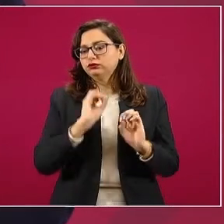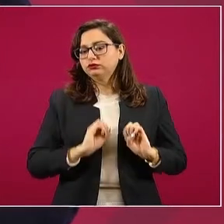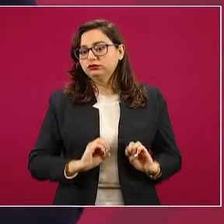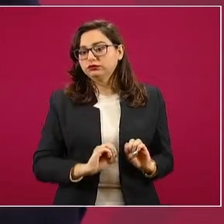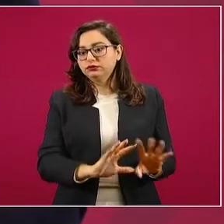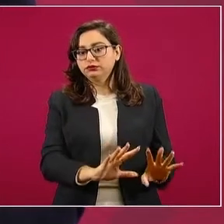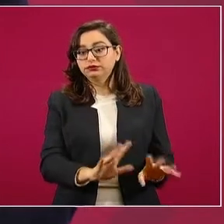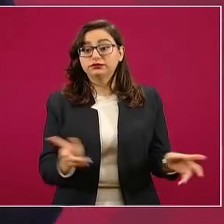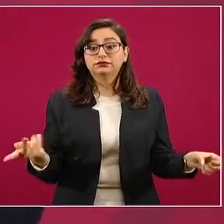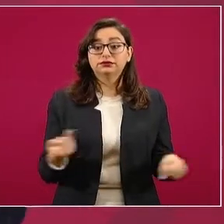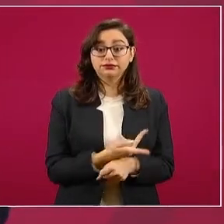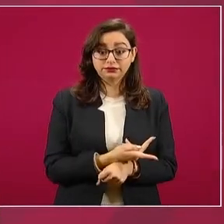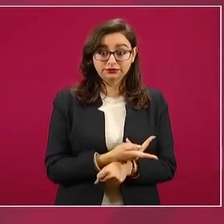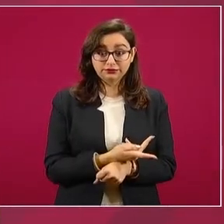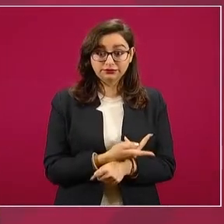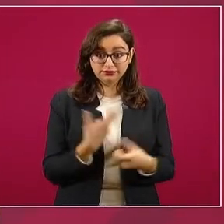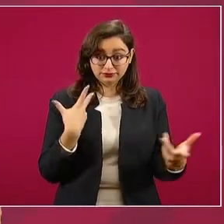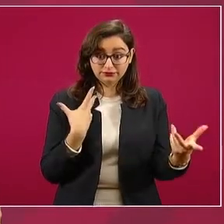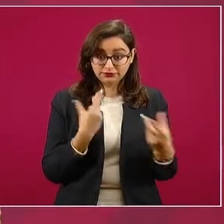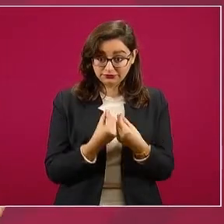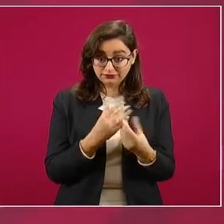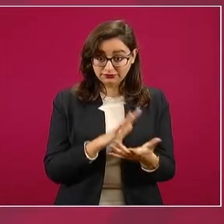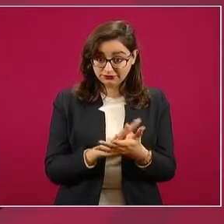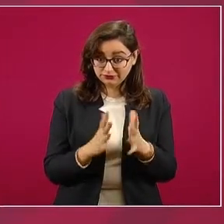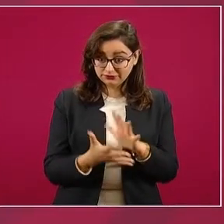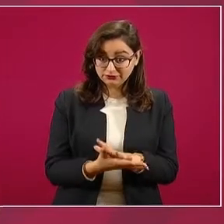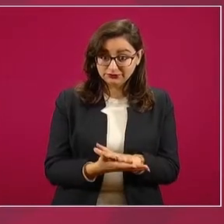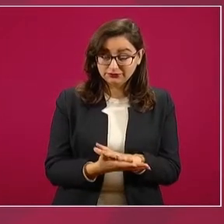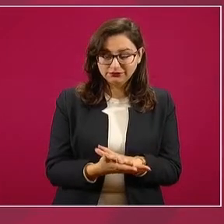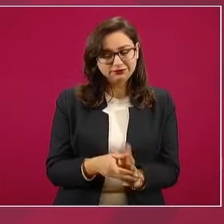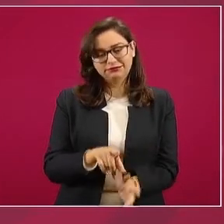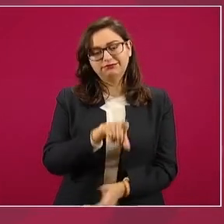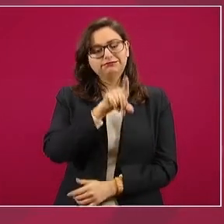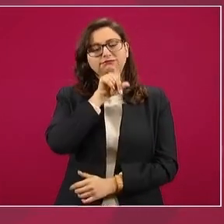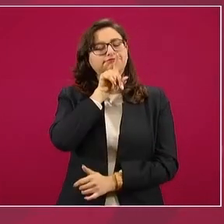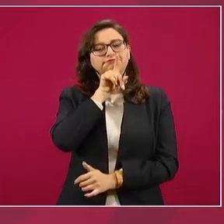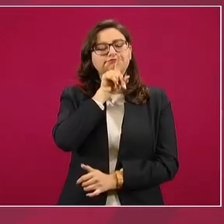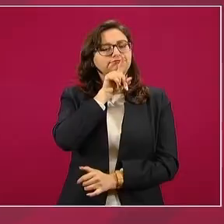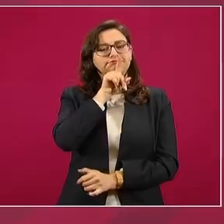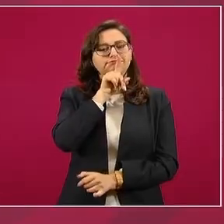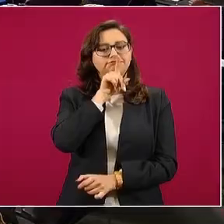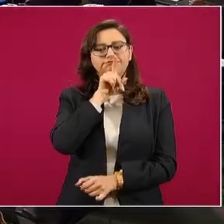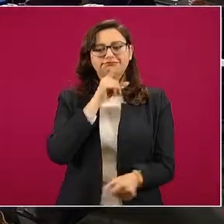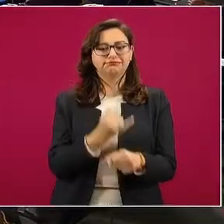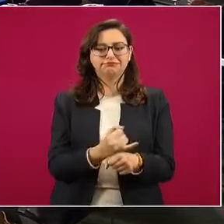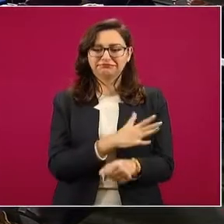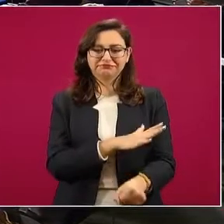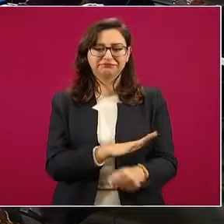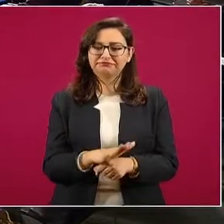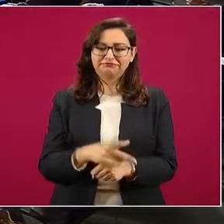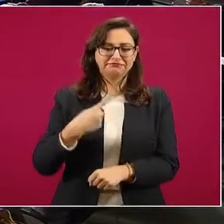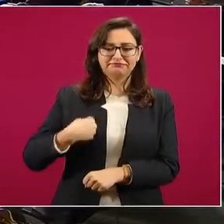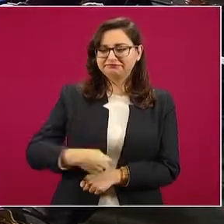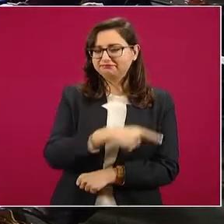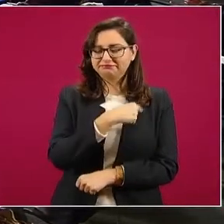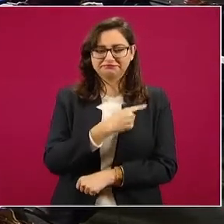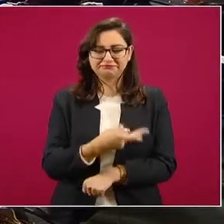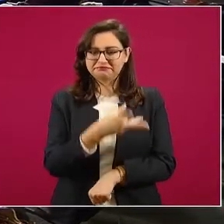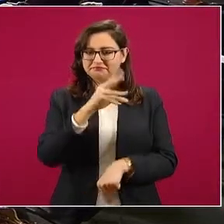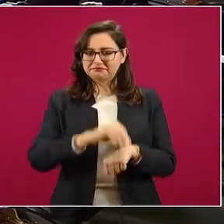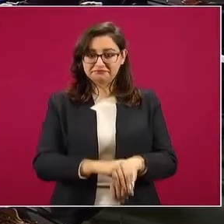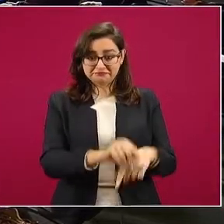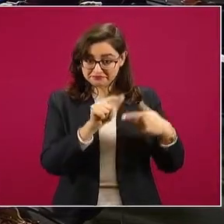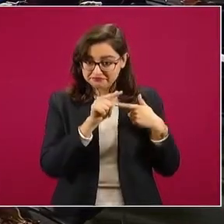convertimos en cómplices y eso no lo podemos hacer en ningún caso.